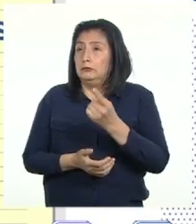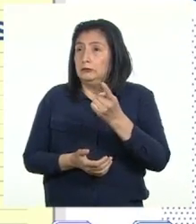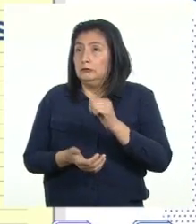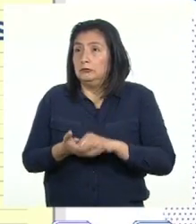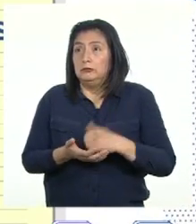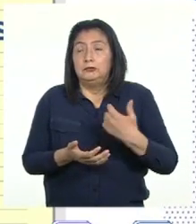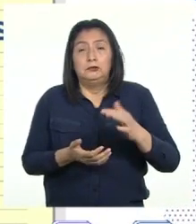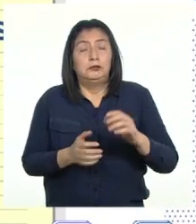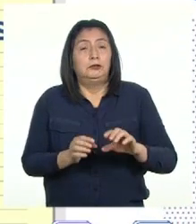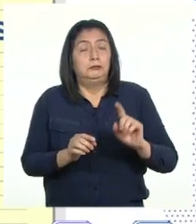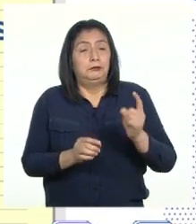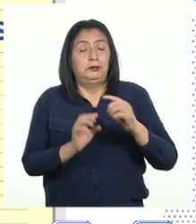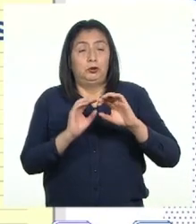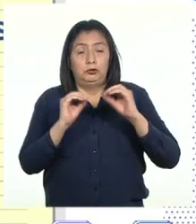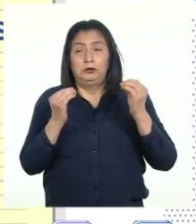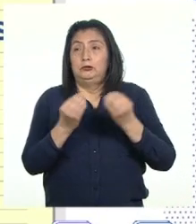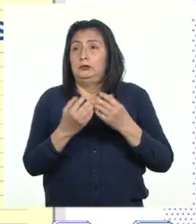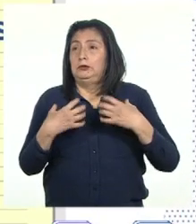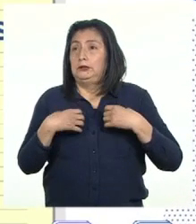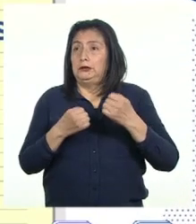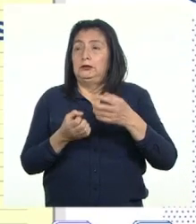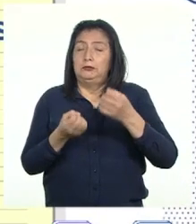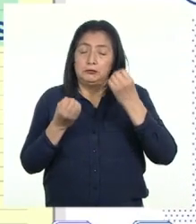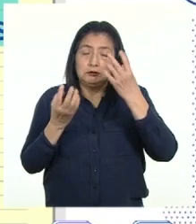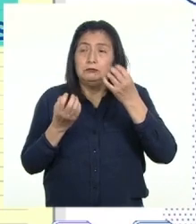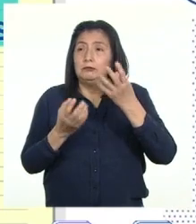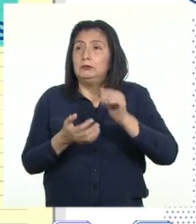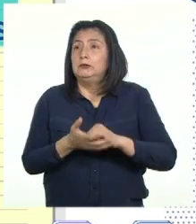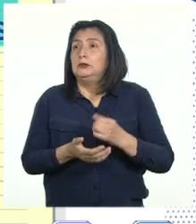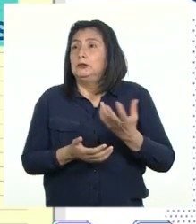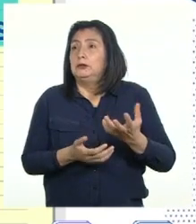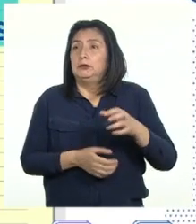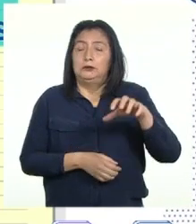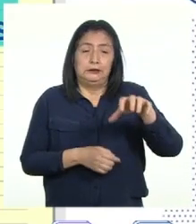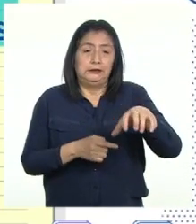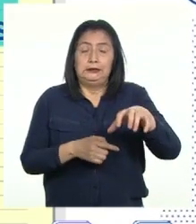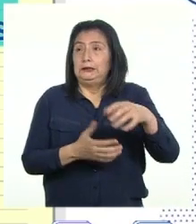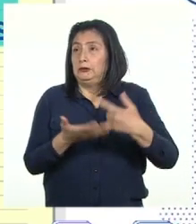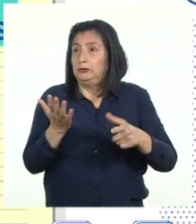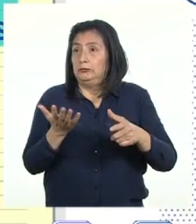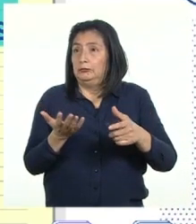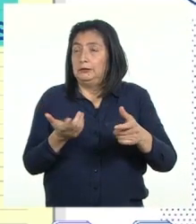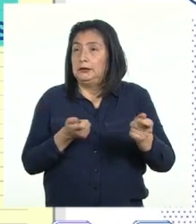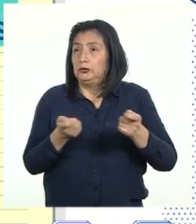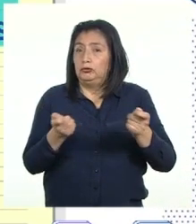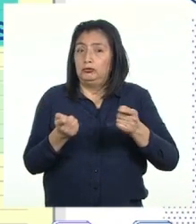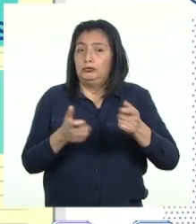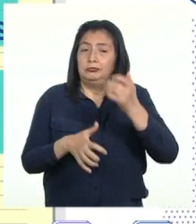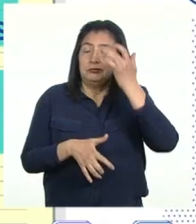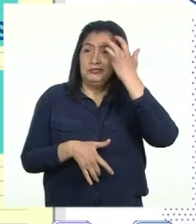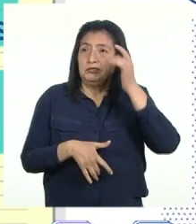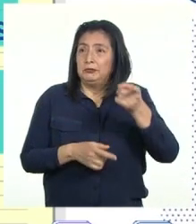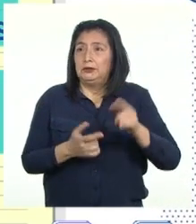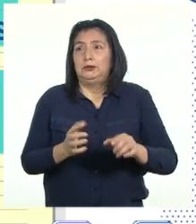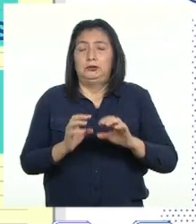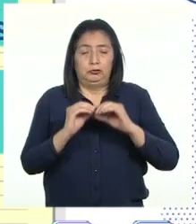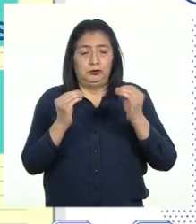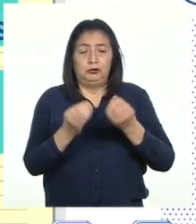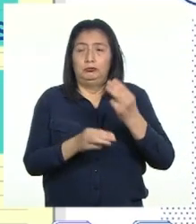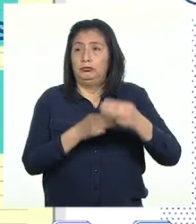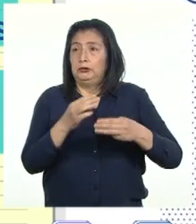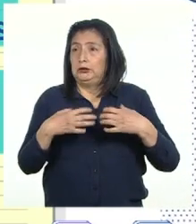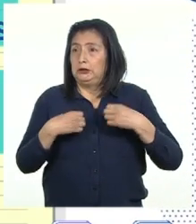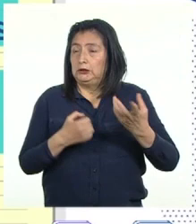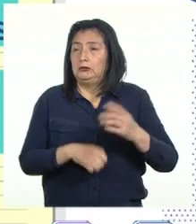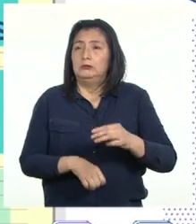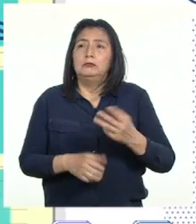las principales organizaciones de salud para obtener información Son los Centros para el Control y la Prevención de Enfermedades La Organización Mundial